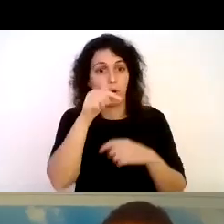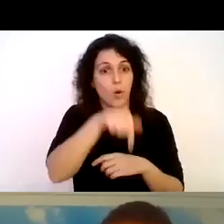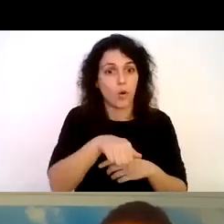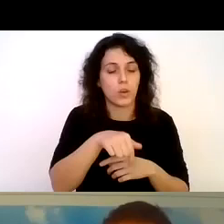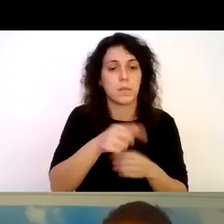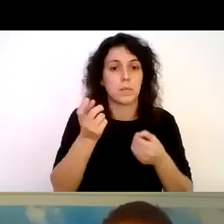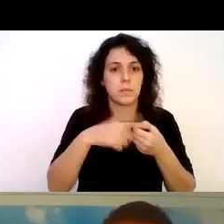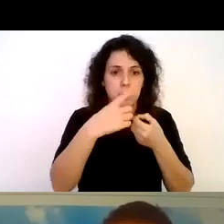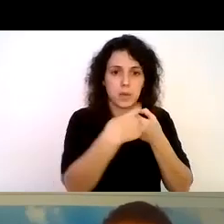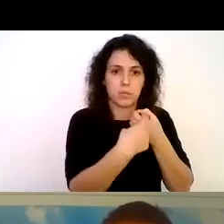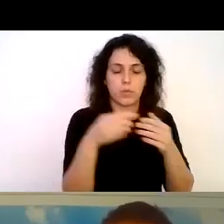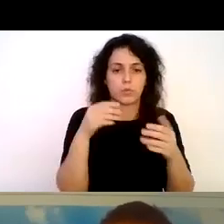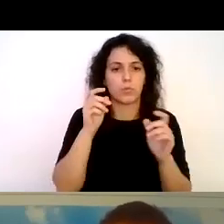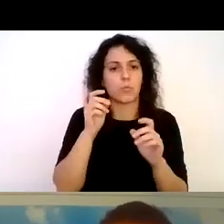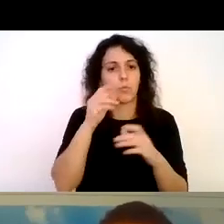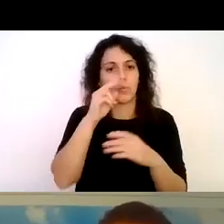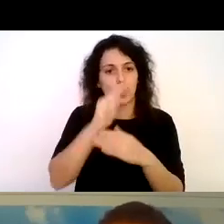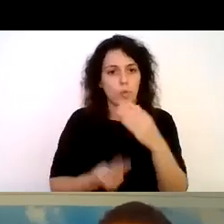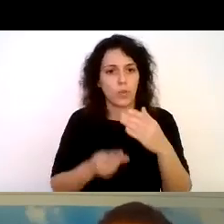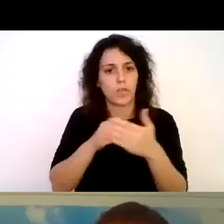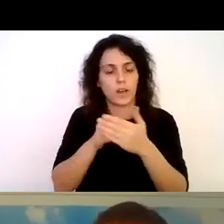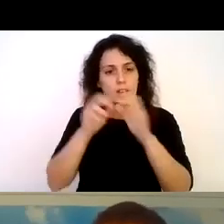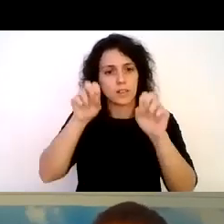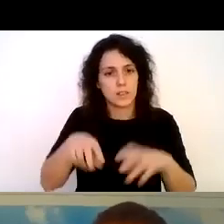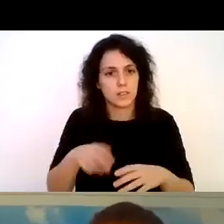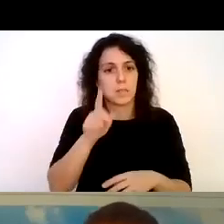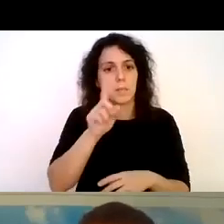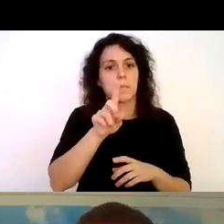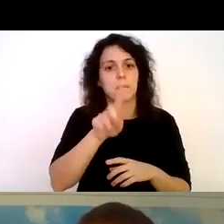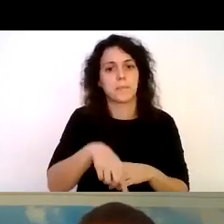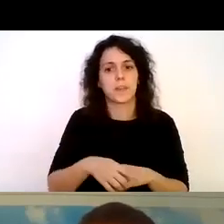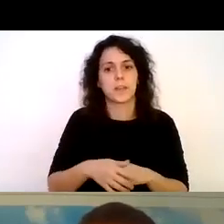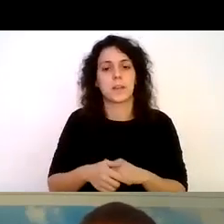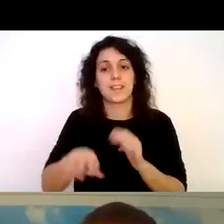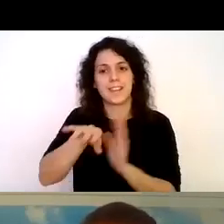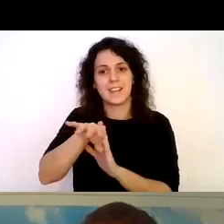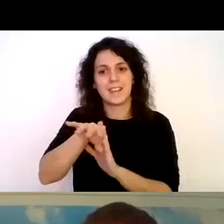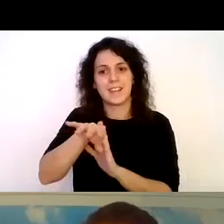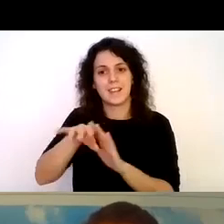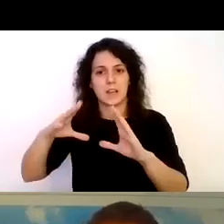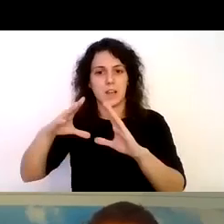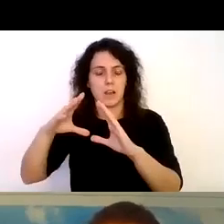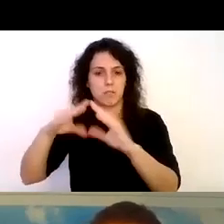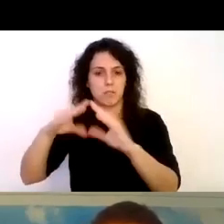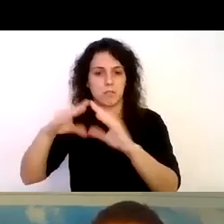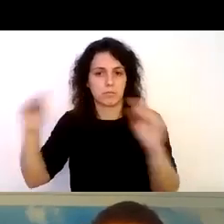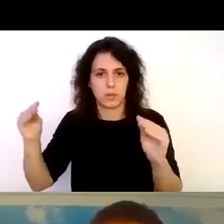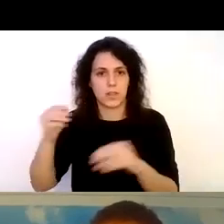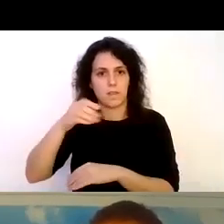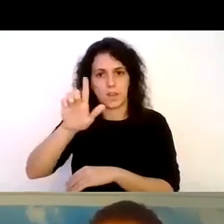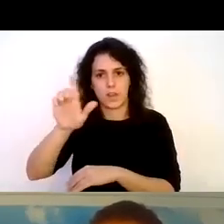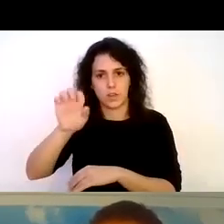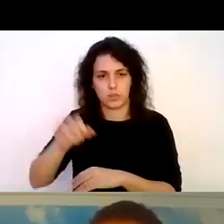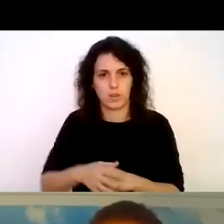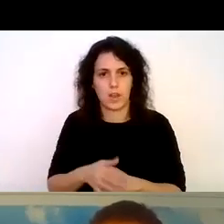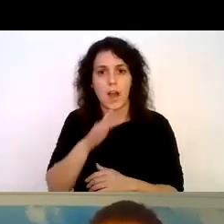barreras y un grupo muy grande de personas con y sin discapacidad a la derecha un auditorio en la Universidad Andrés Bello pasamos a